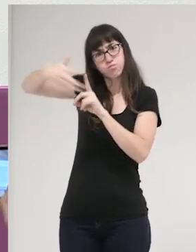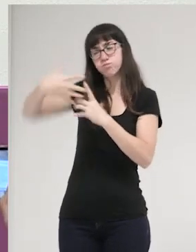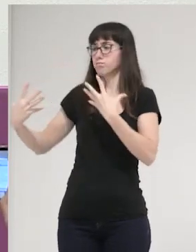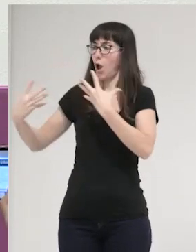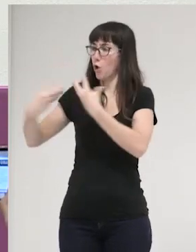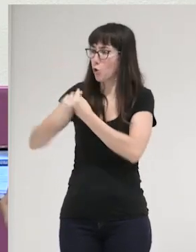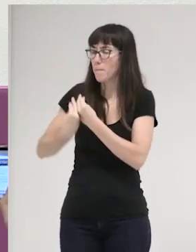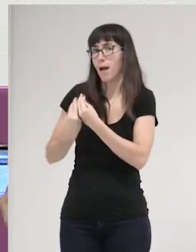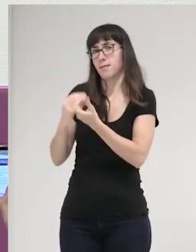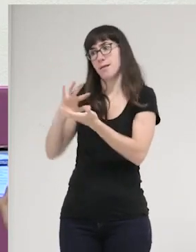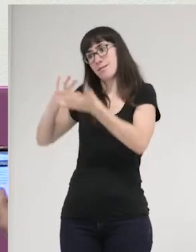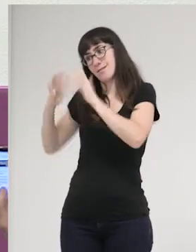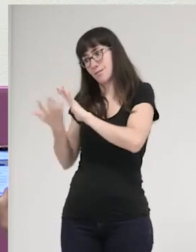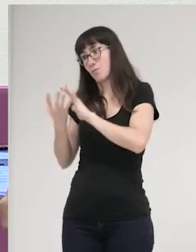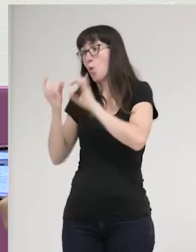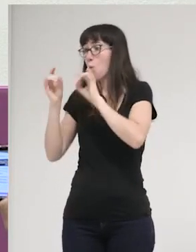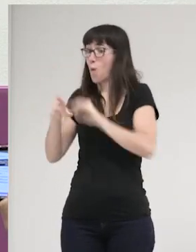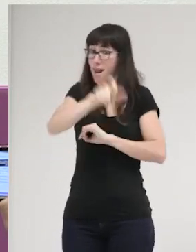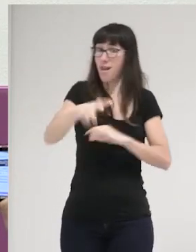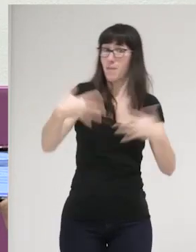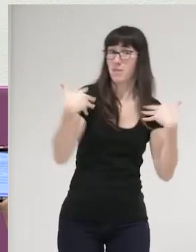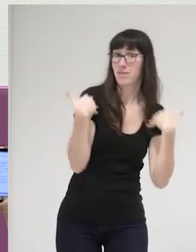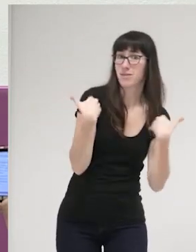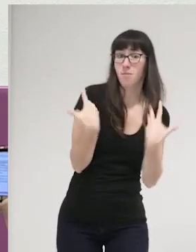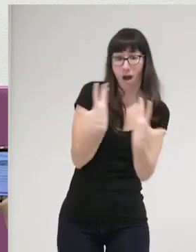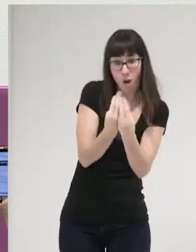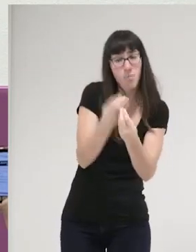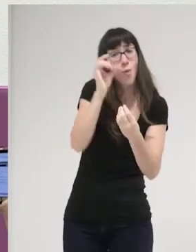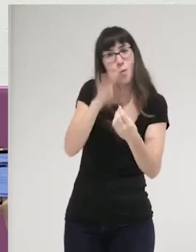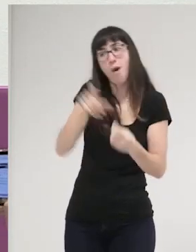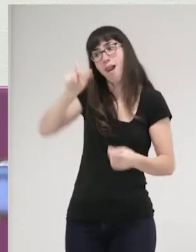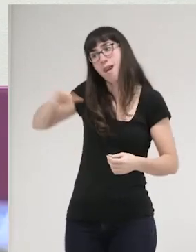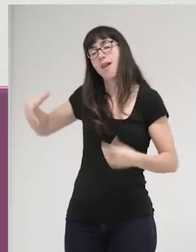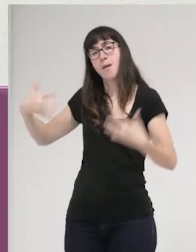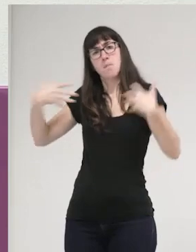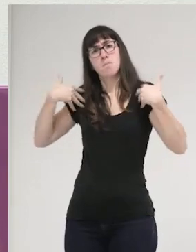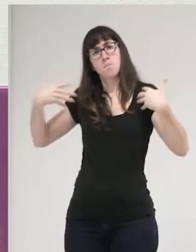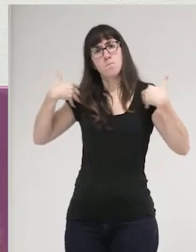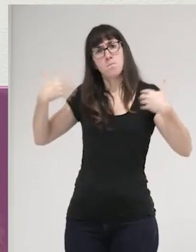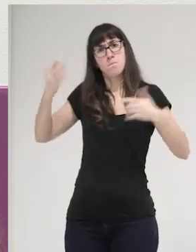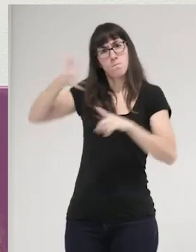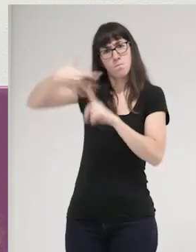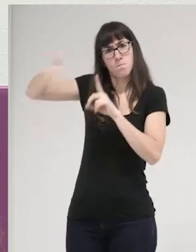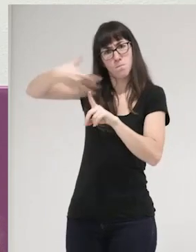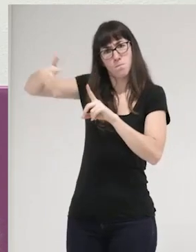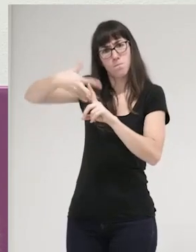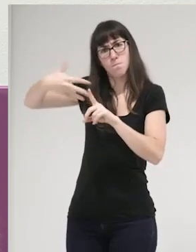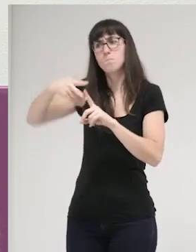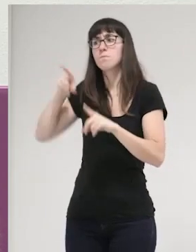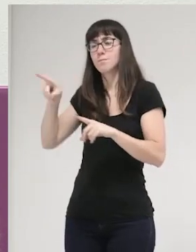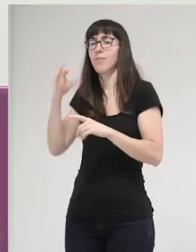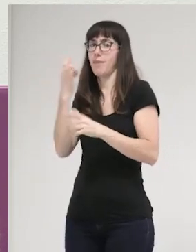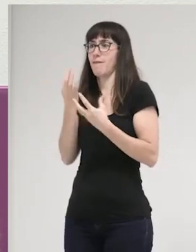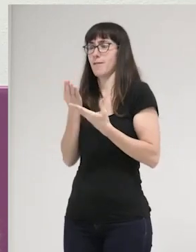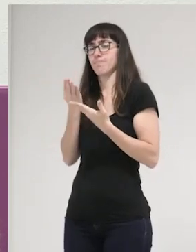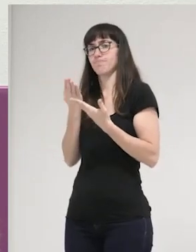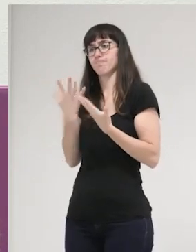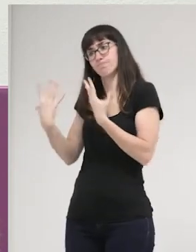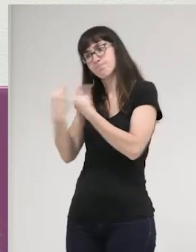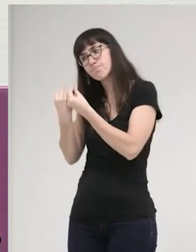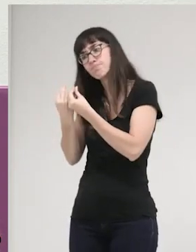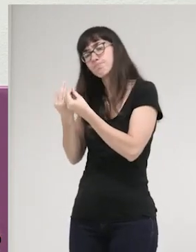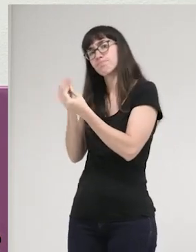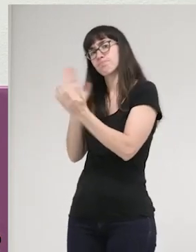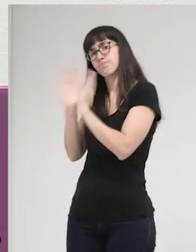el sufrimiento que estas personas han generado, no negamos que este sufrimiento está ahí, que lo han generado, pero que de alguna forma nos tenemos que tomar en serio